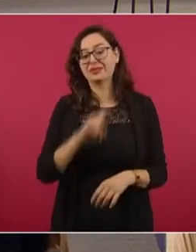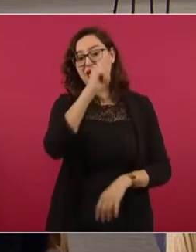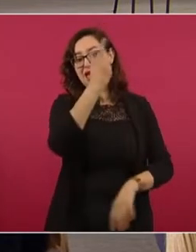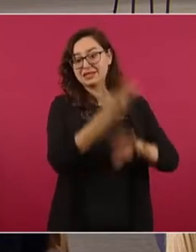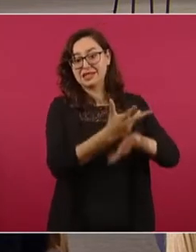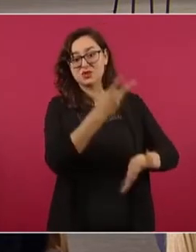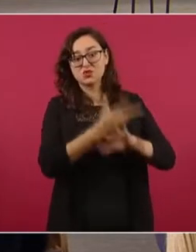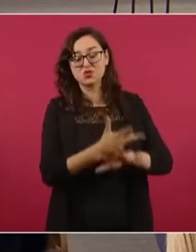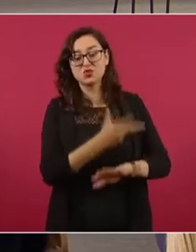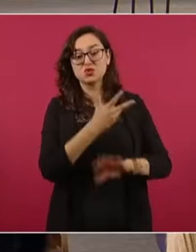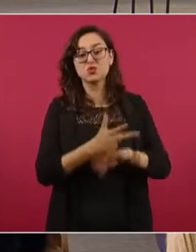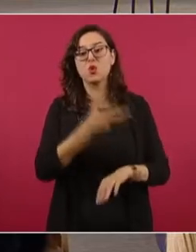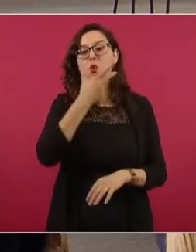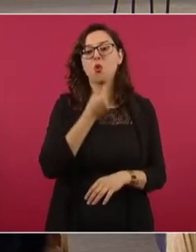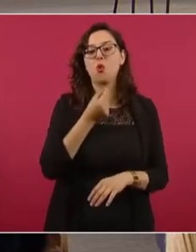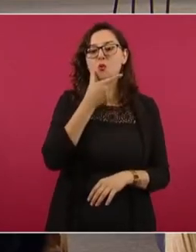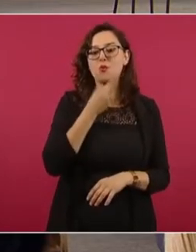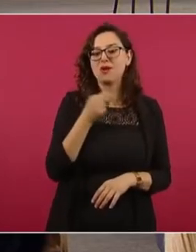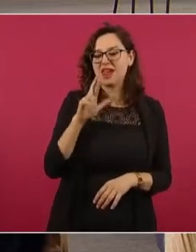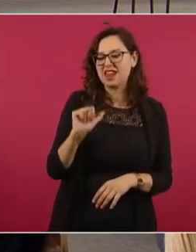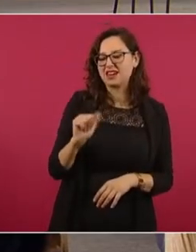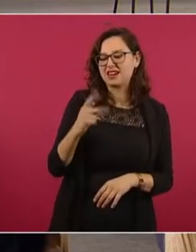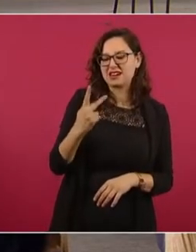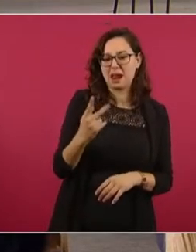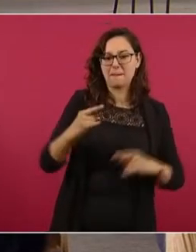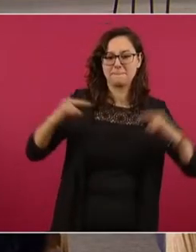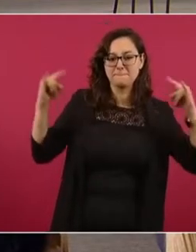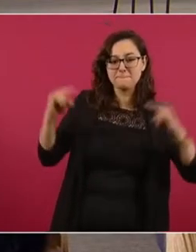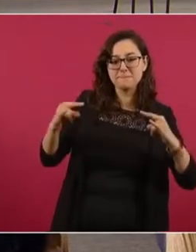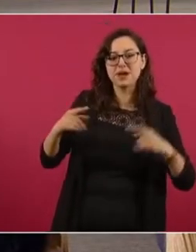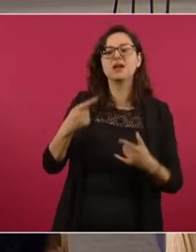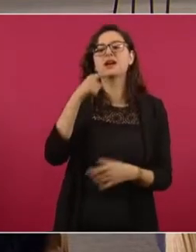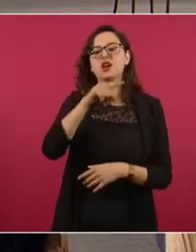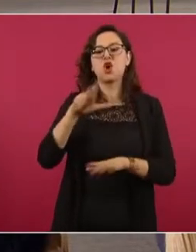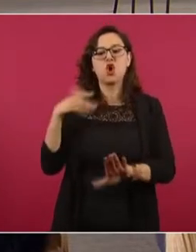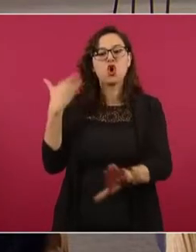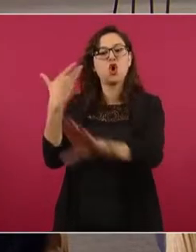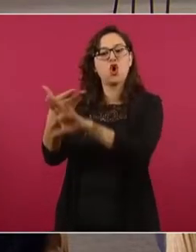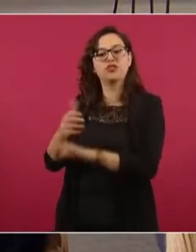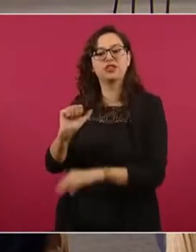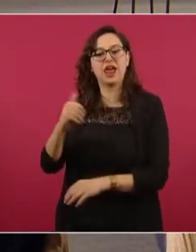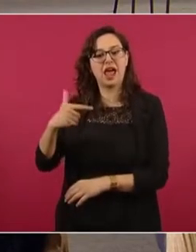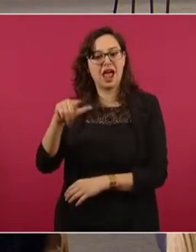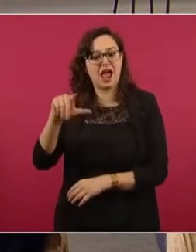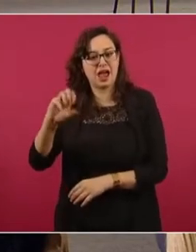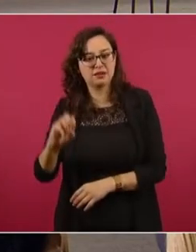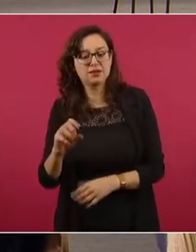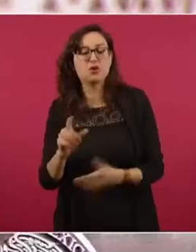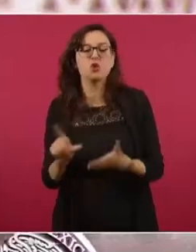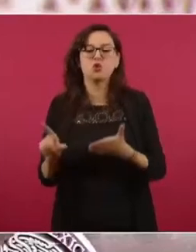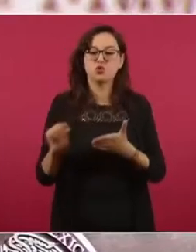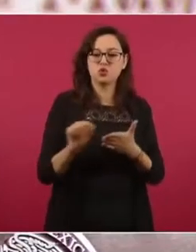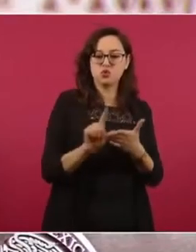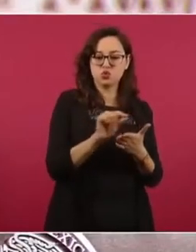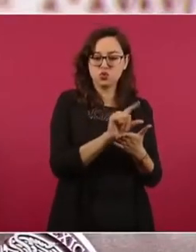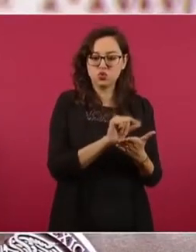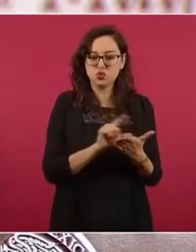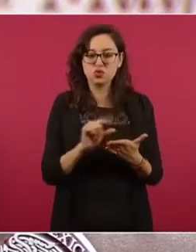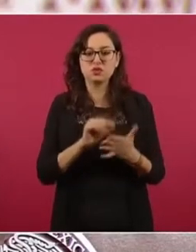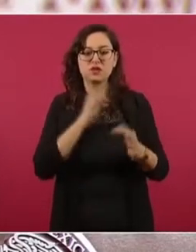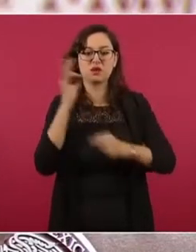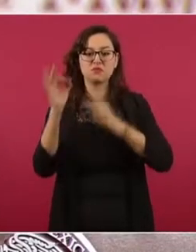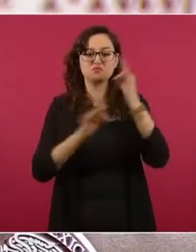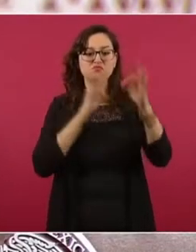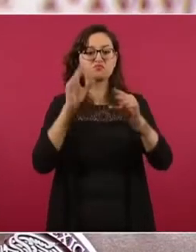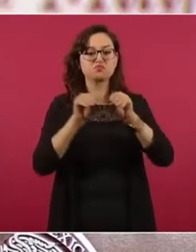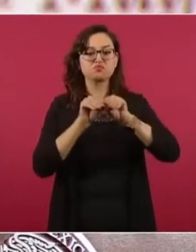Unidos hizo una canción contra AMLO. Eminem se convierte en tendencia en Twitter por una canción que circula